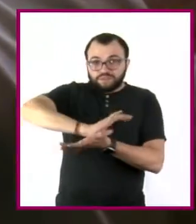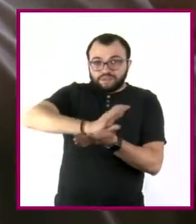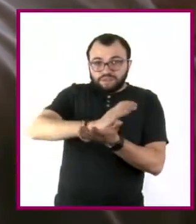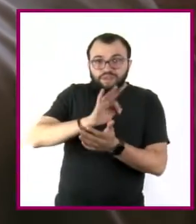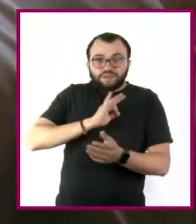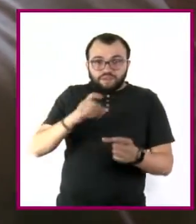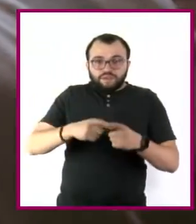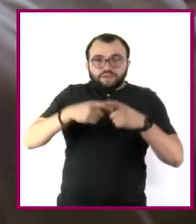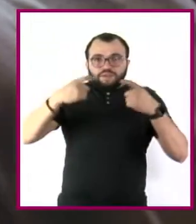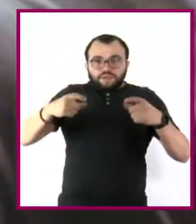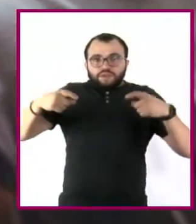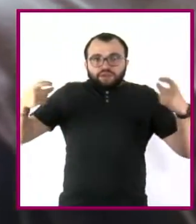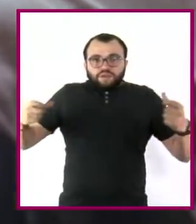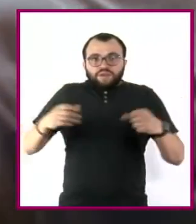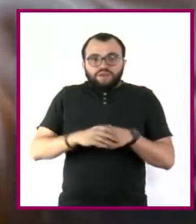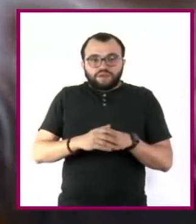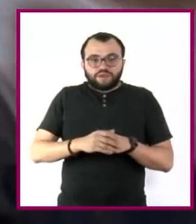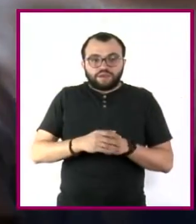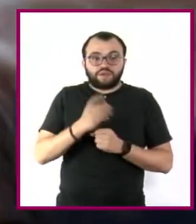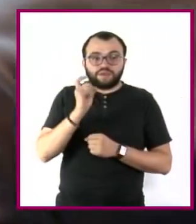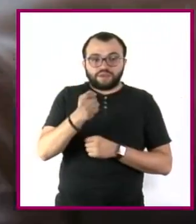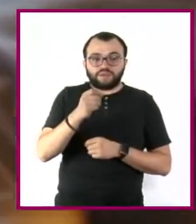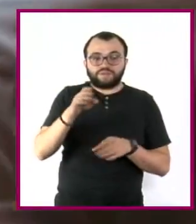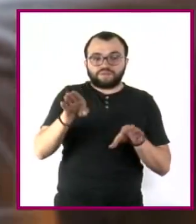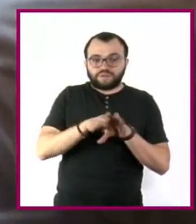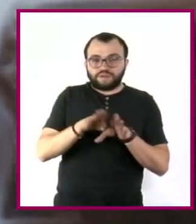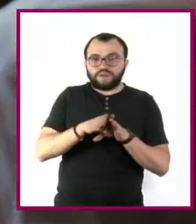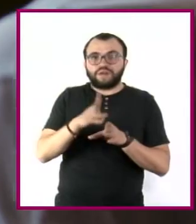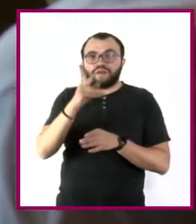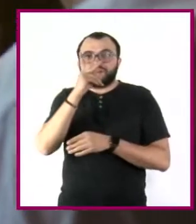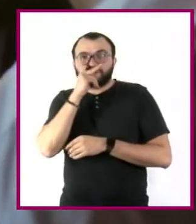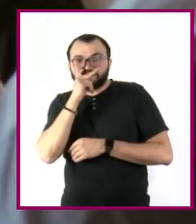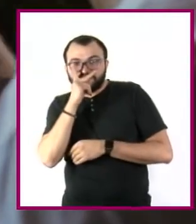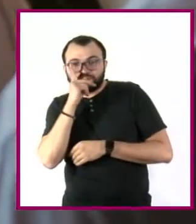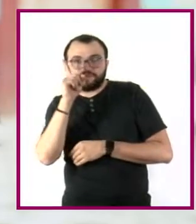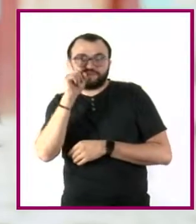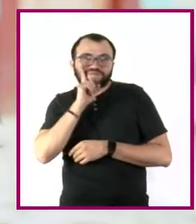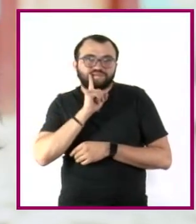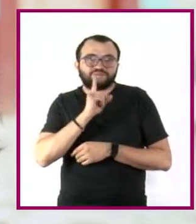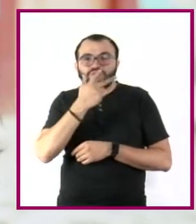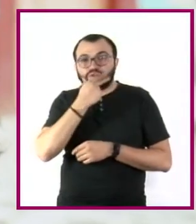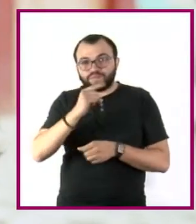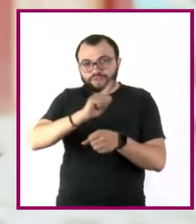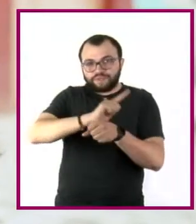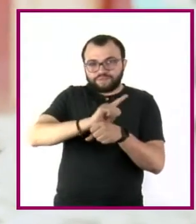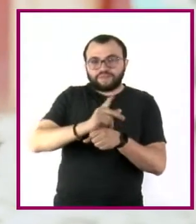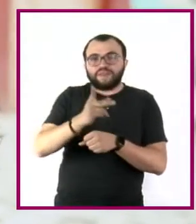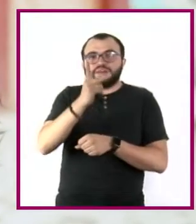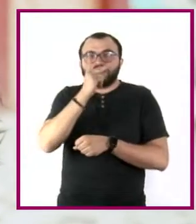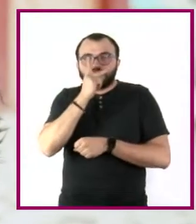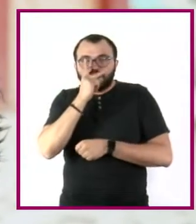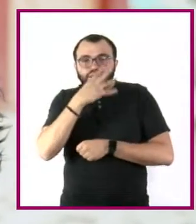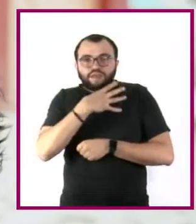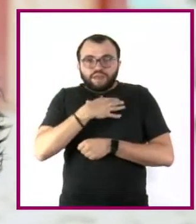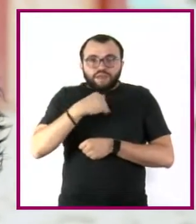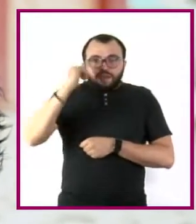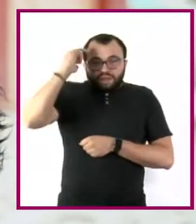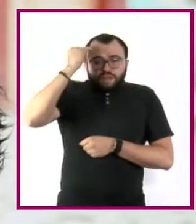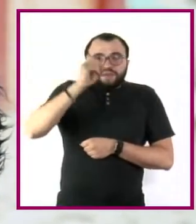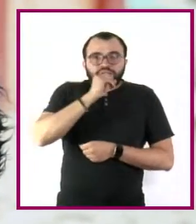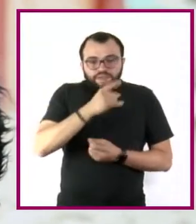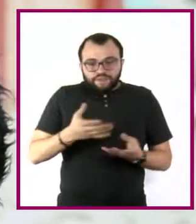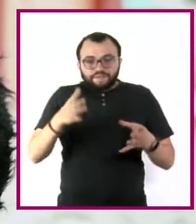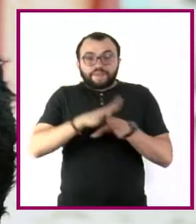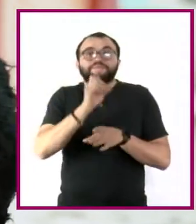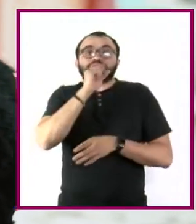extendida. Es decir, el sujeto de discriminación puede ser el padre de una persona gay, los hijos de padres indígenas, entre otros. Y